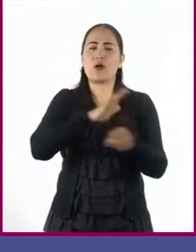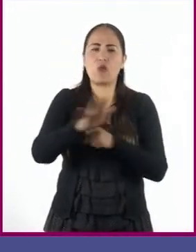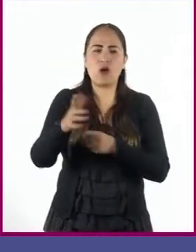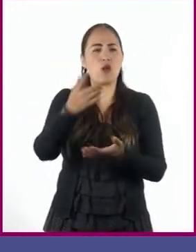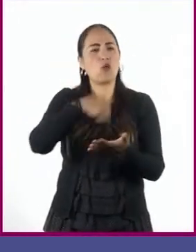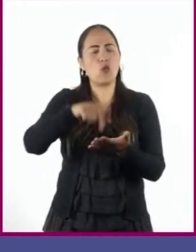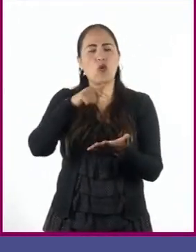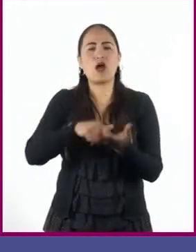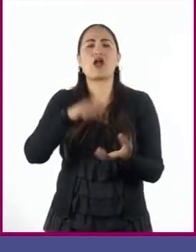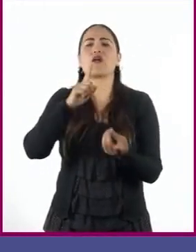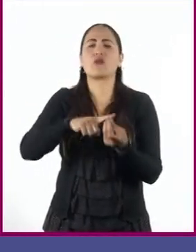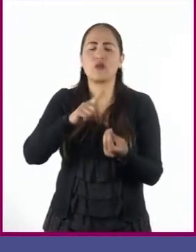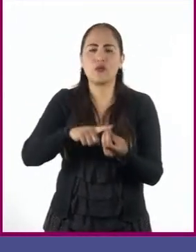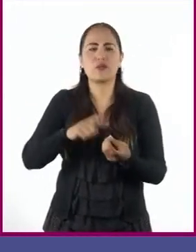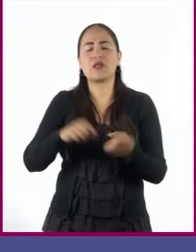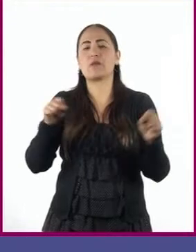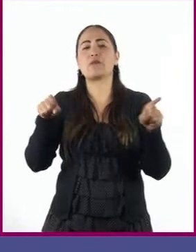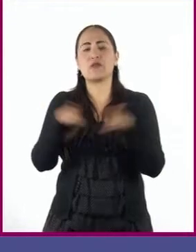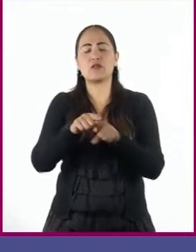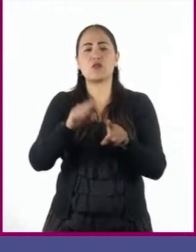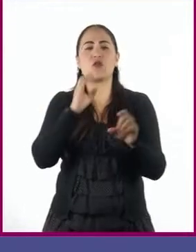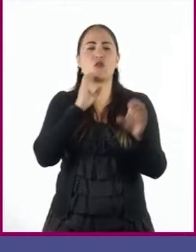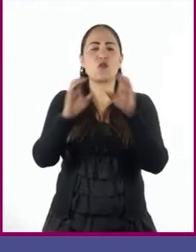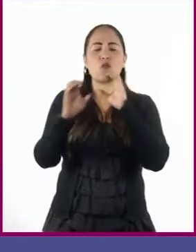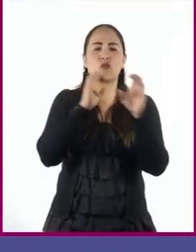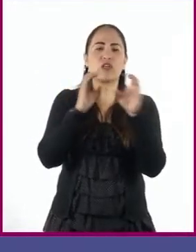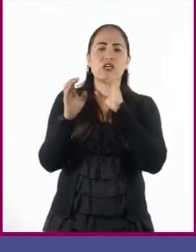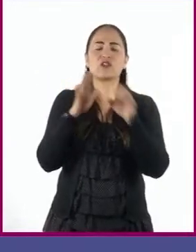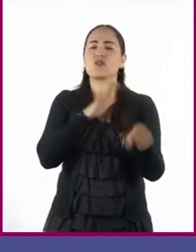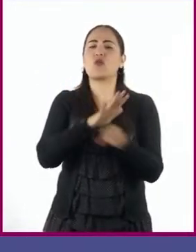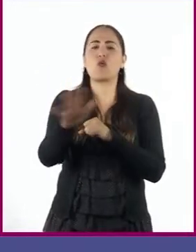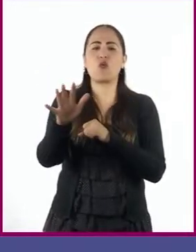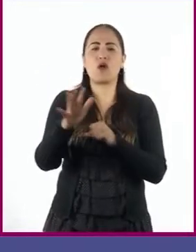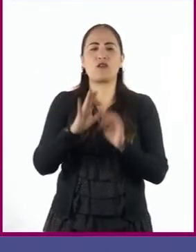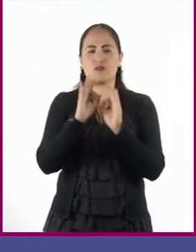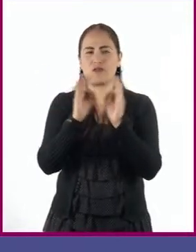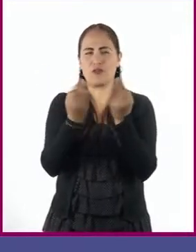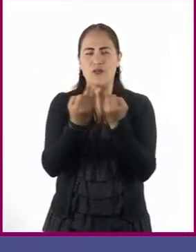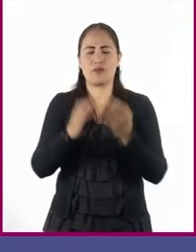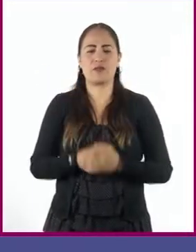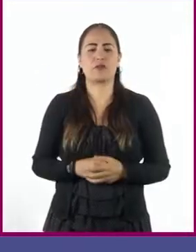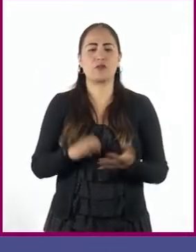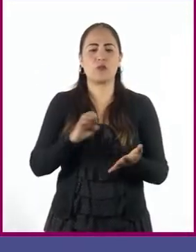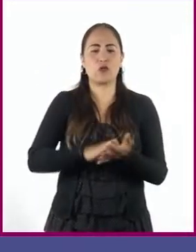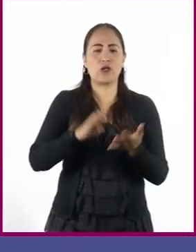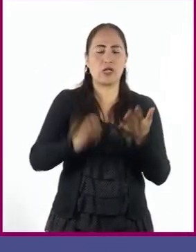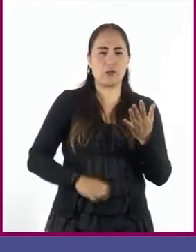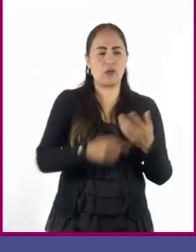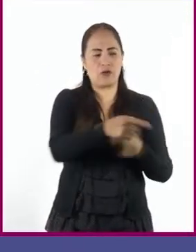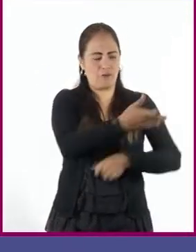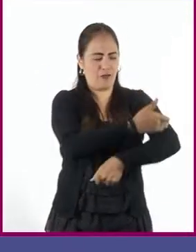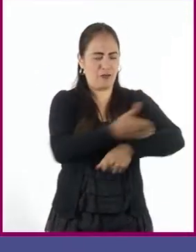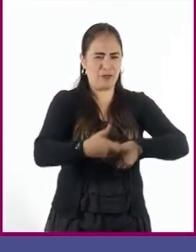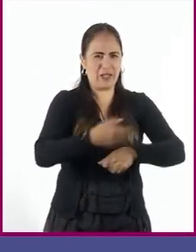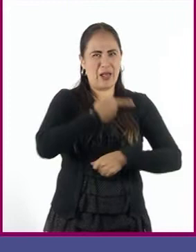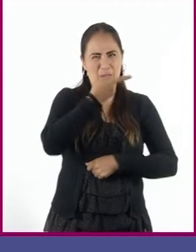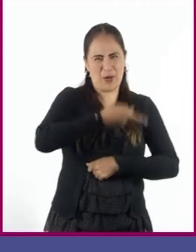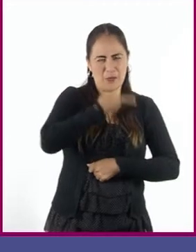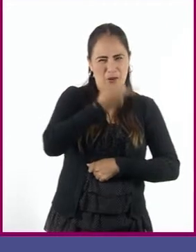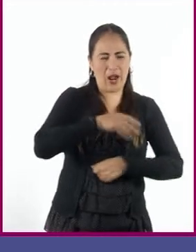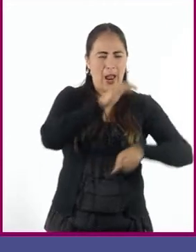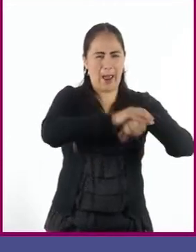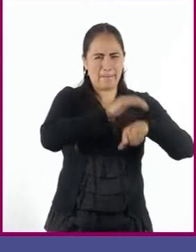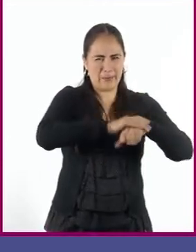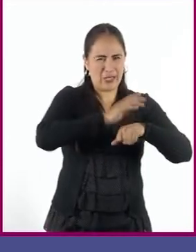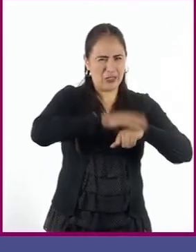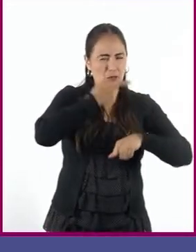lugar donde nos encontramos y el canal que utilizamos para comunicarnos. No es lo mismo hablar con la familia o los amigos